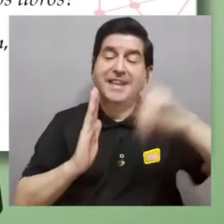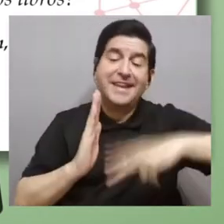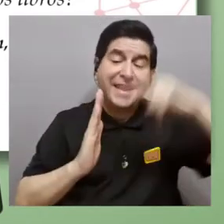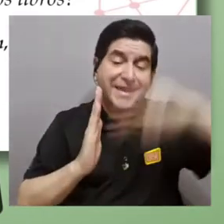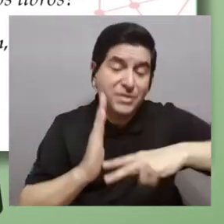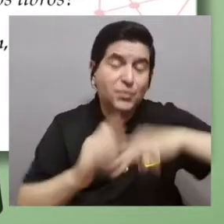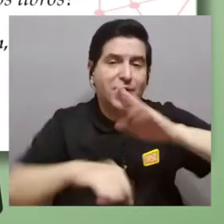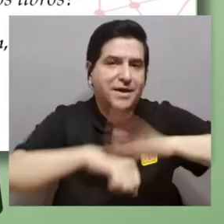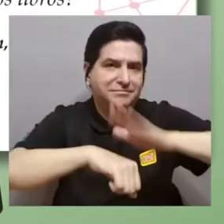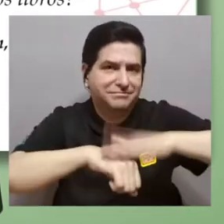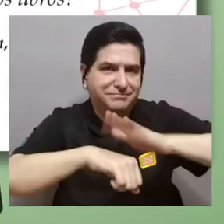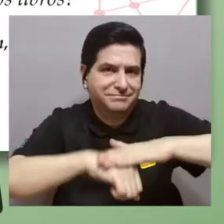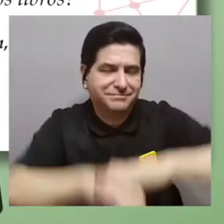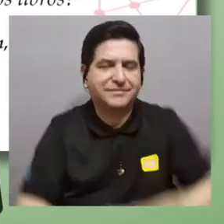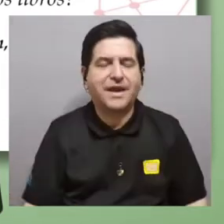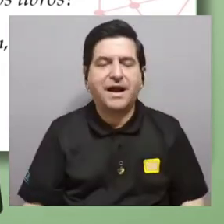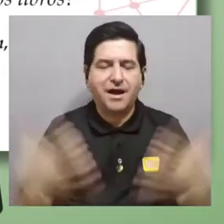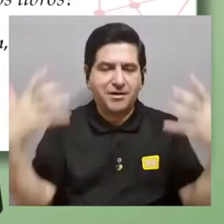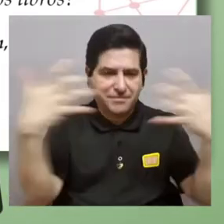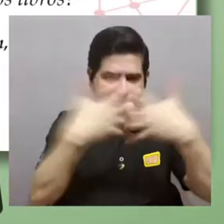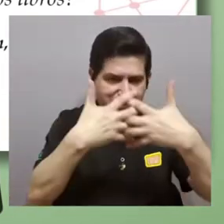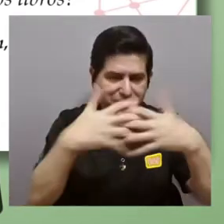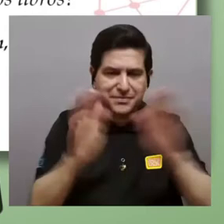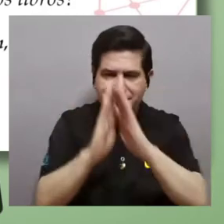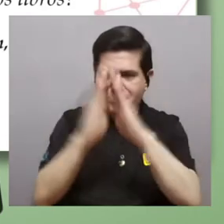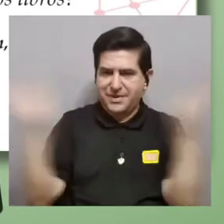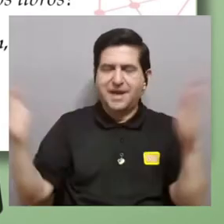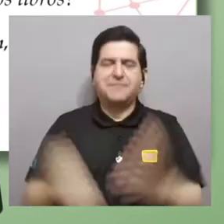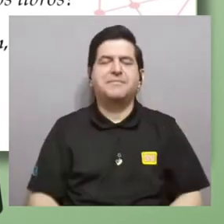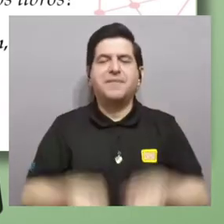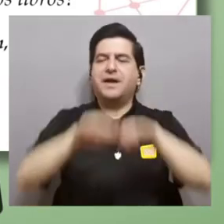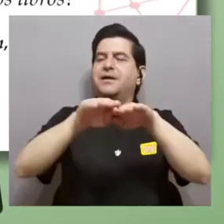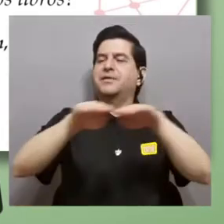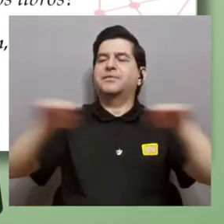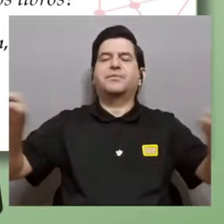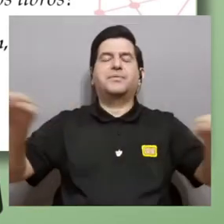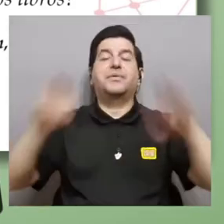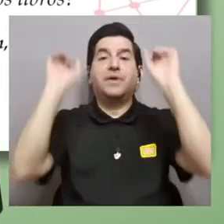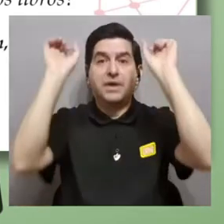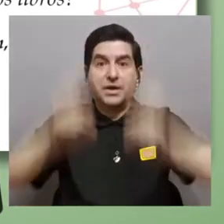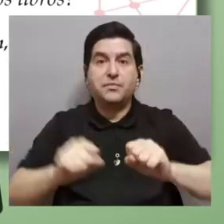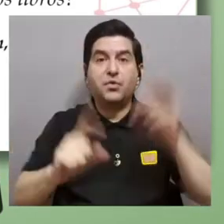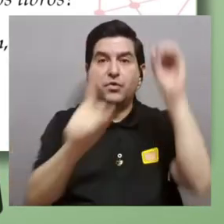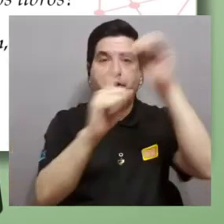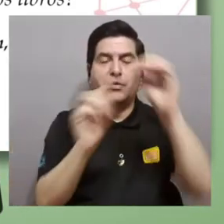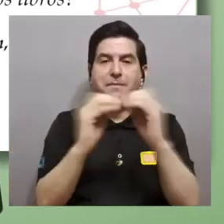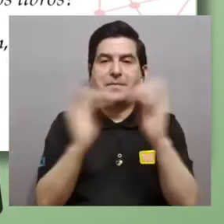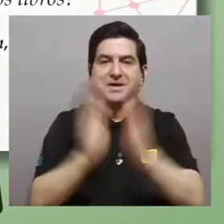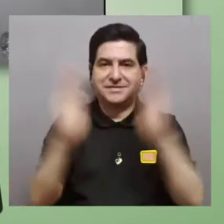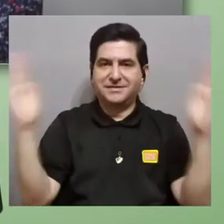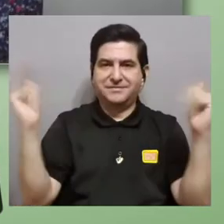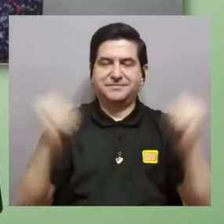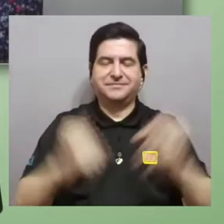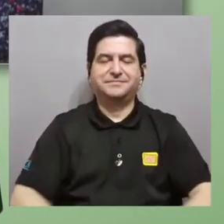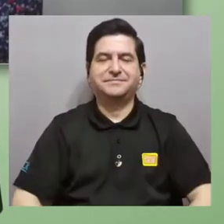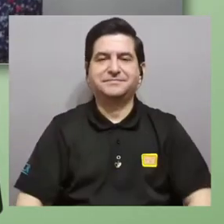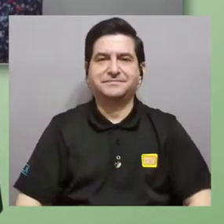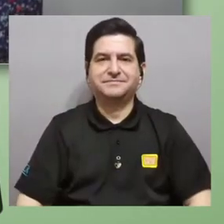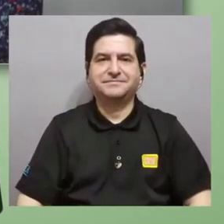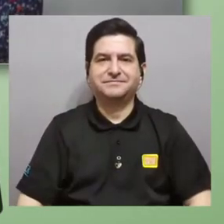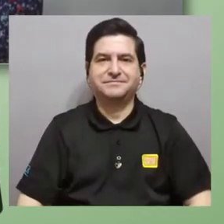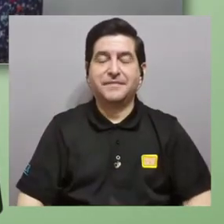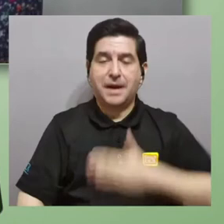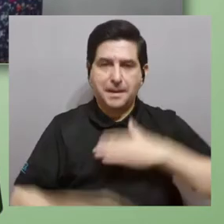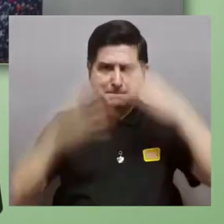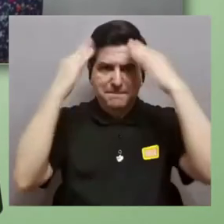que la lectura es la que nos permite poder complementar ampliar nuestros horizontes y lograr pues objetivos más amplios.